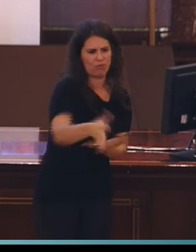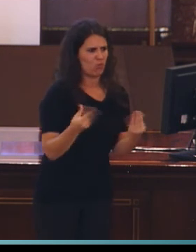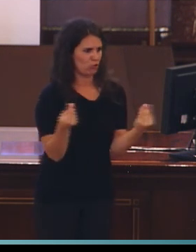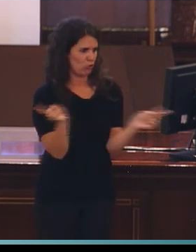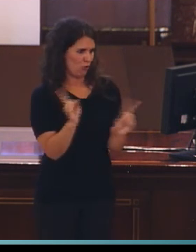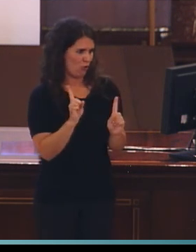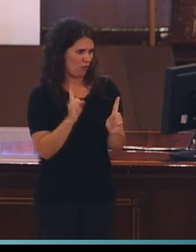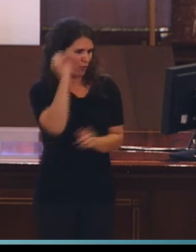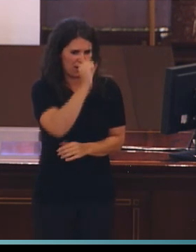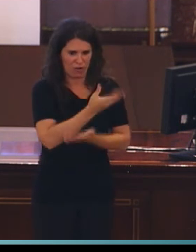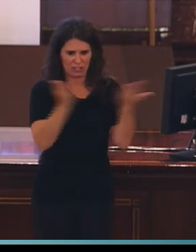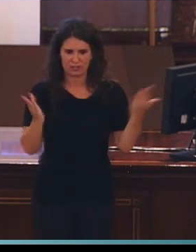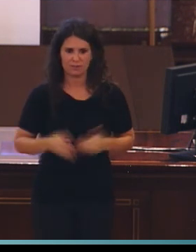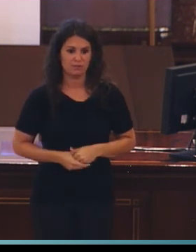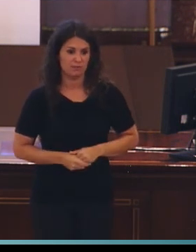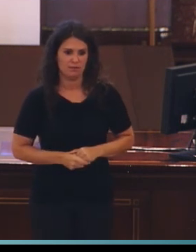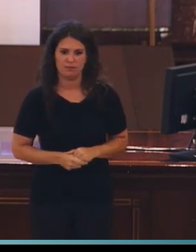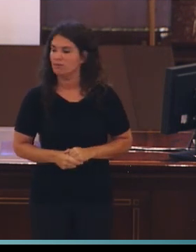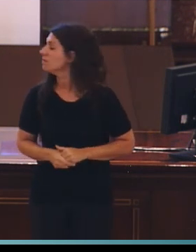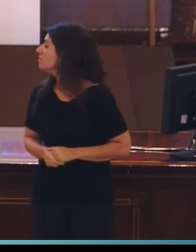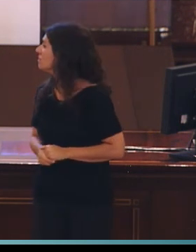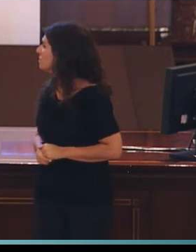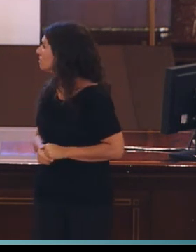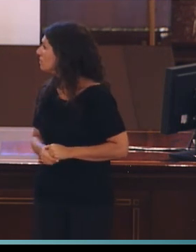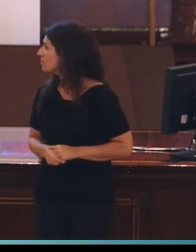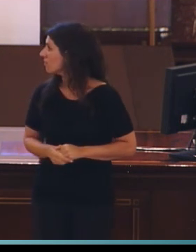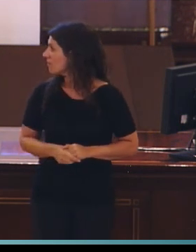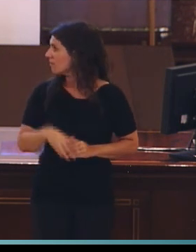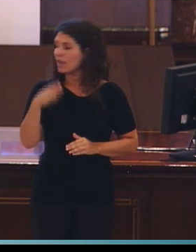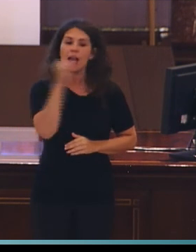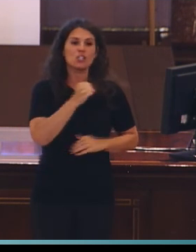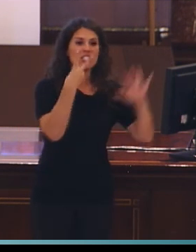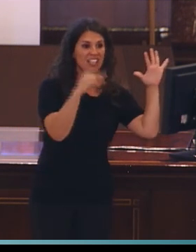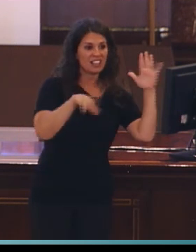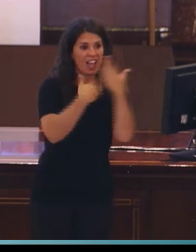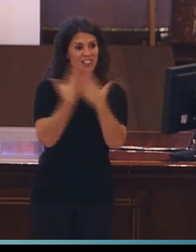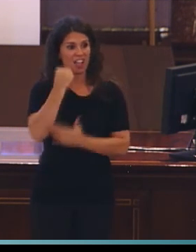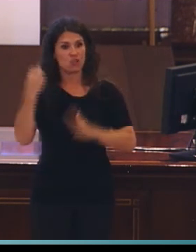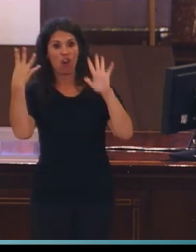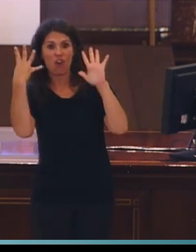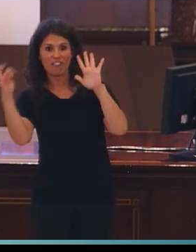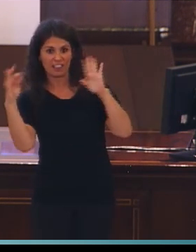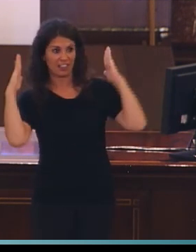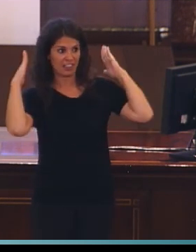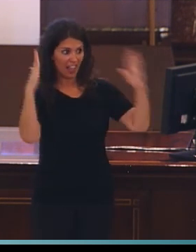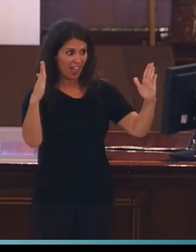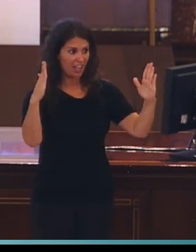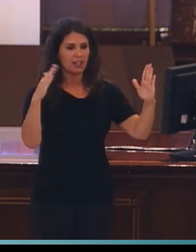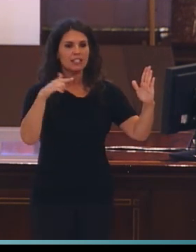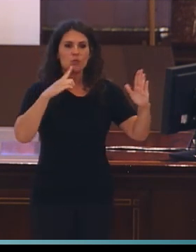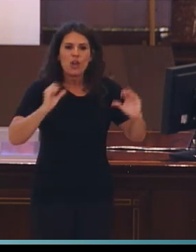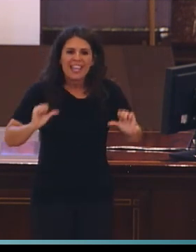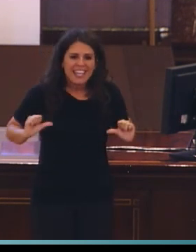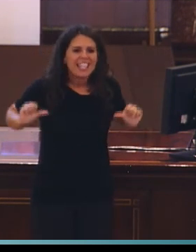opiniones de los lingüistas. Desde mediados de los 70 hasta los 90 es una etapa que se considera de inicio